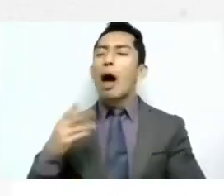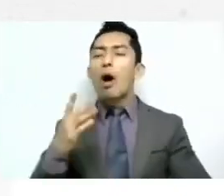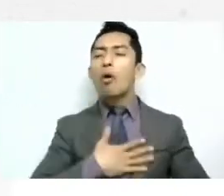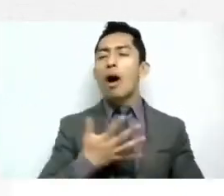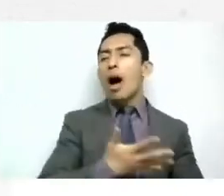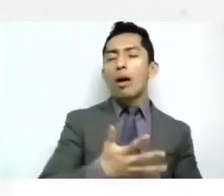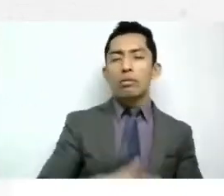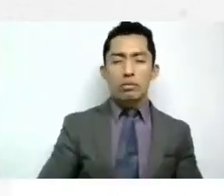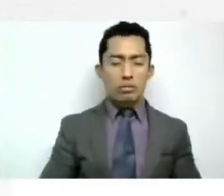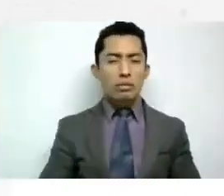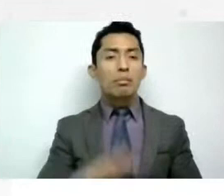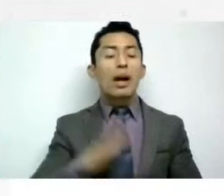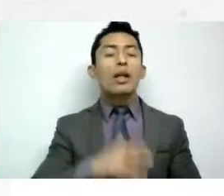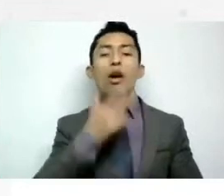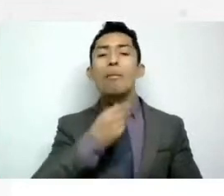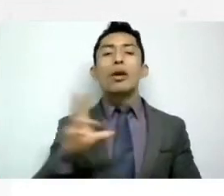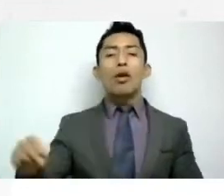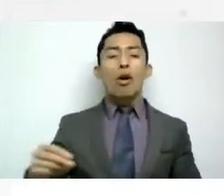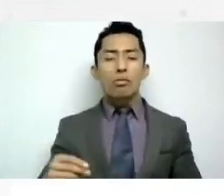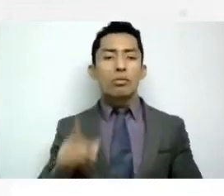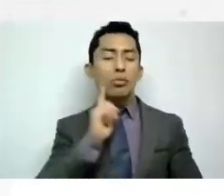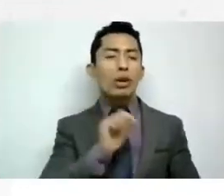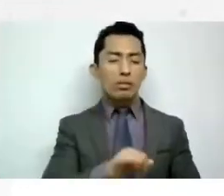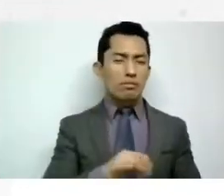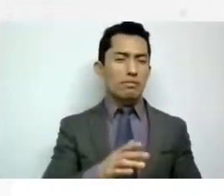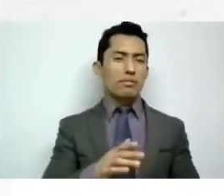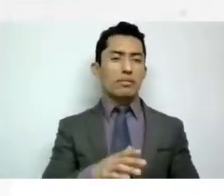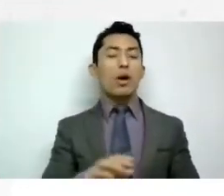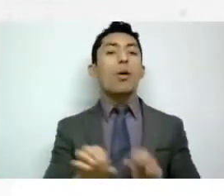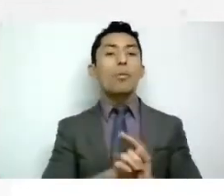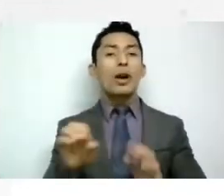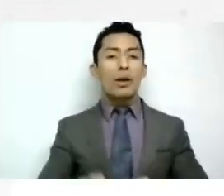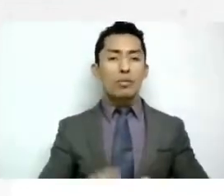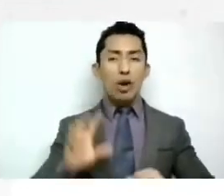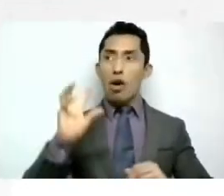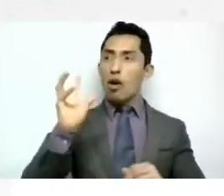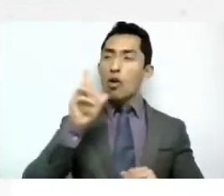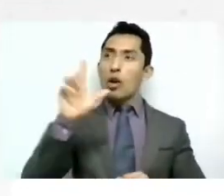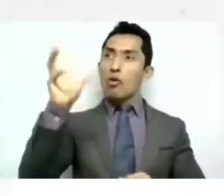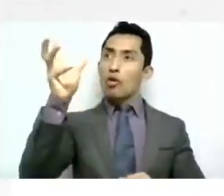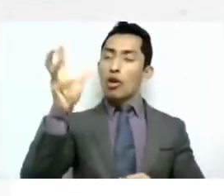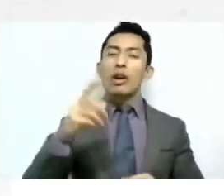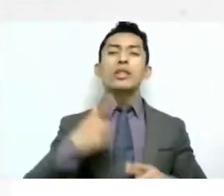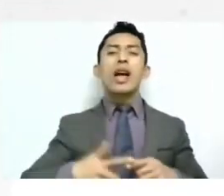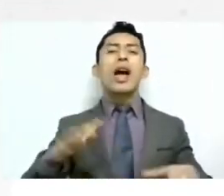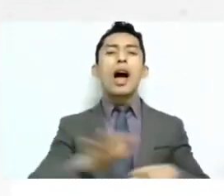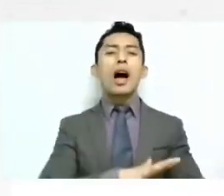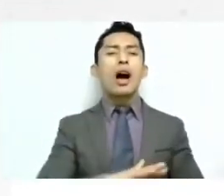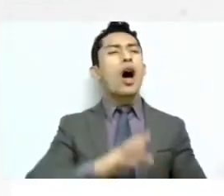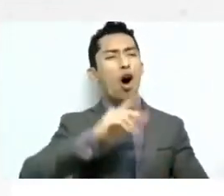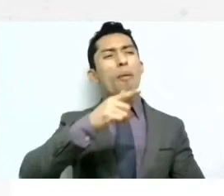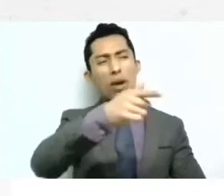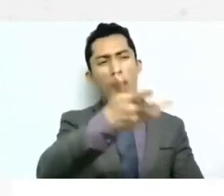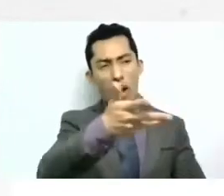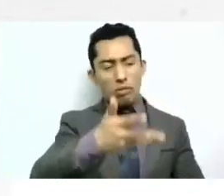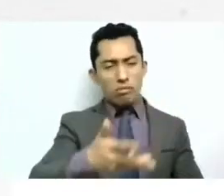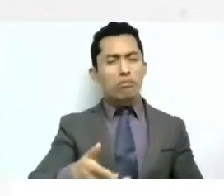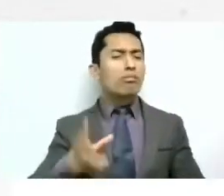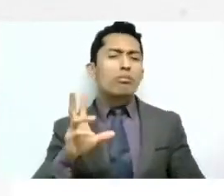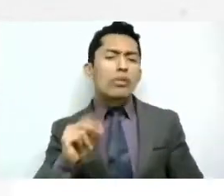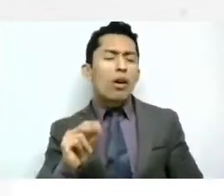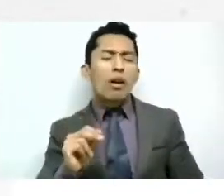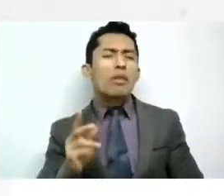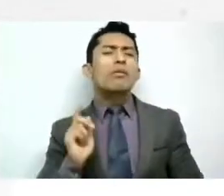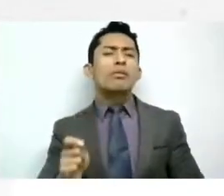descartando o como incluso para cambiar el foco siempre decimos no, que venga él porque es el hombre no, hay cosas que